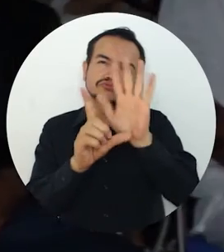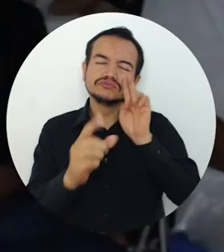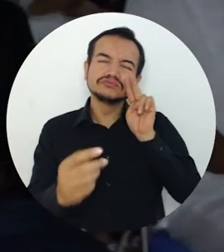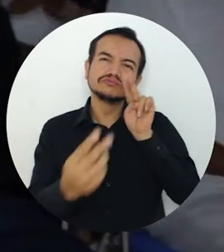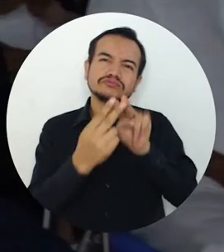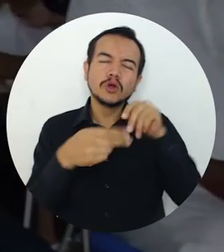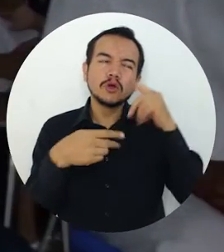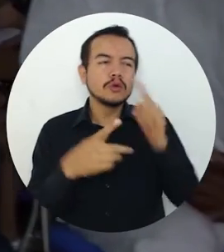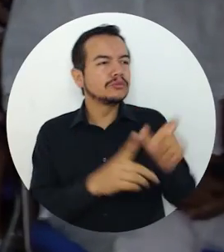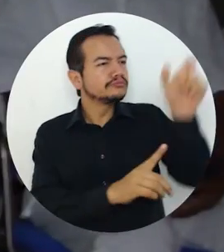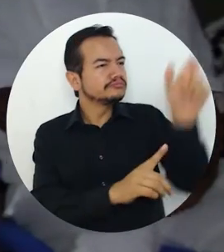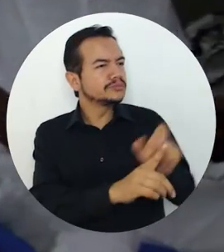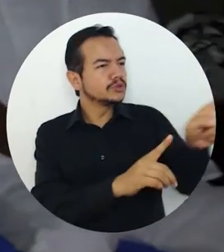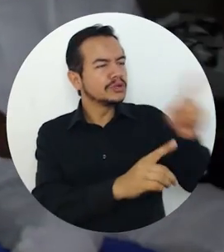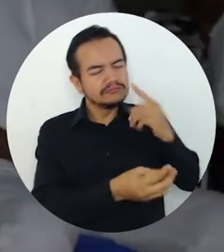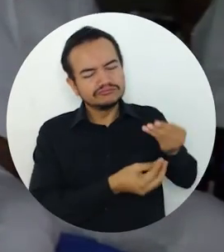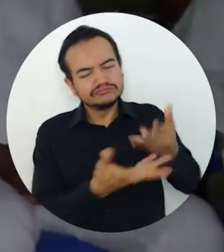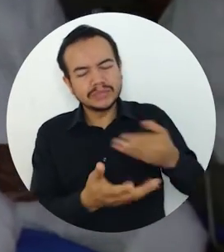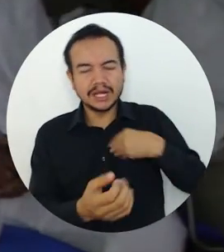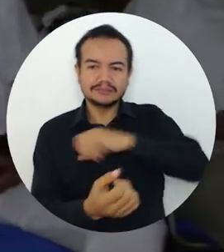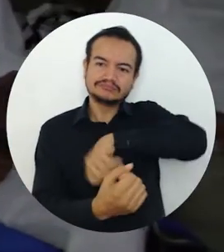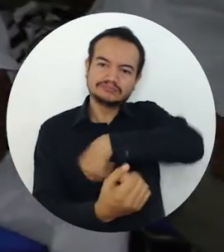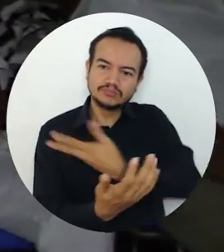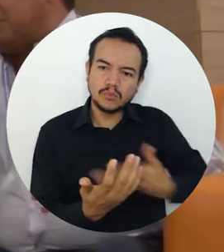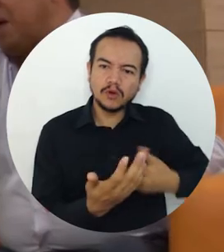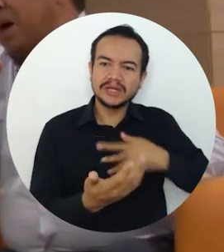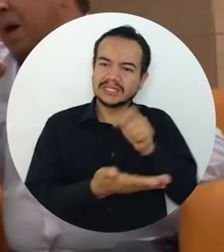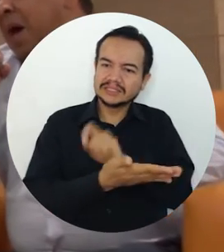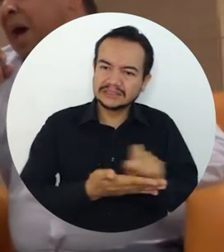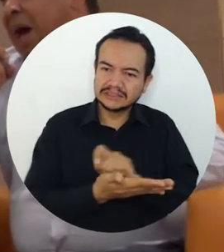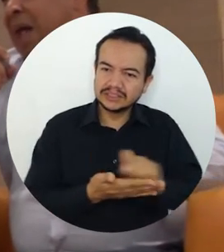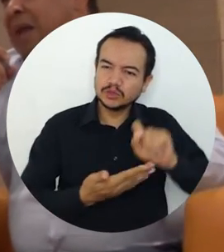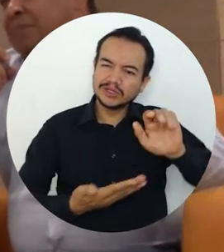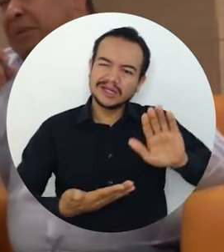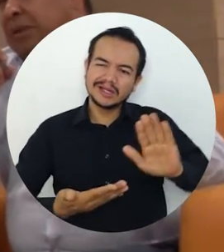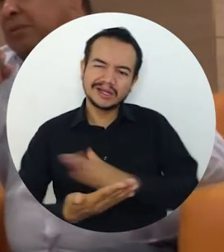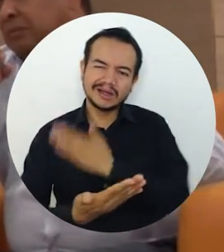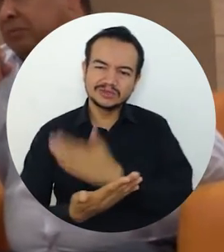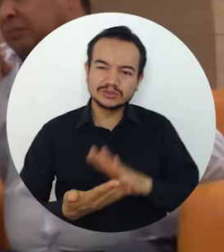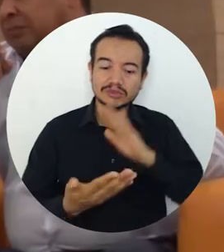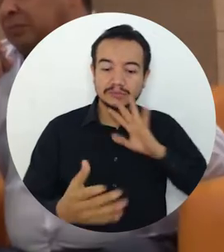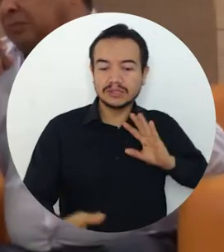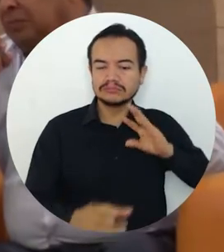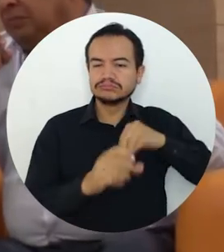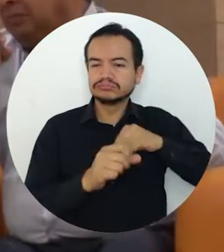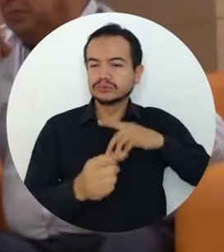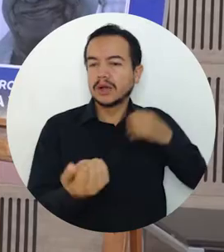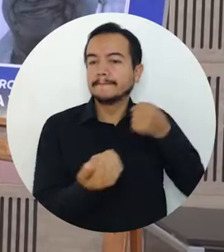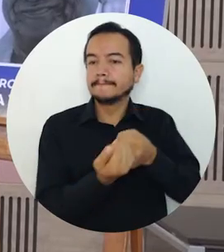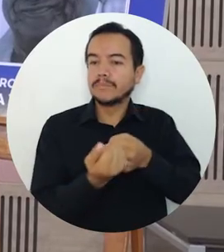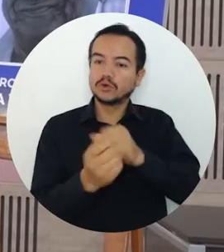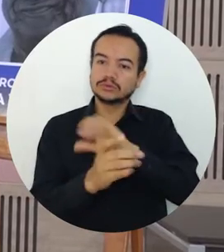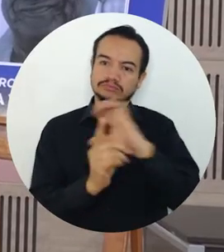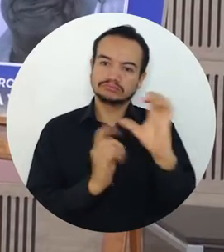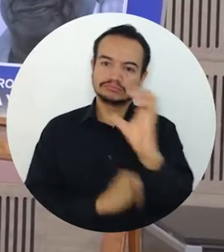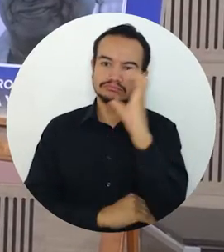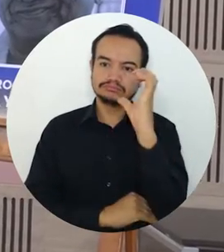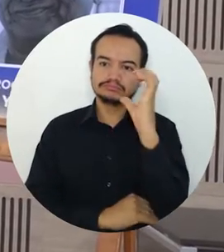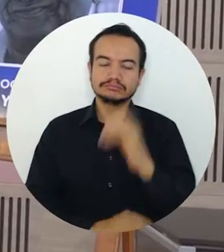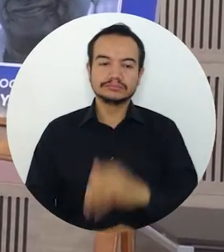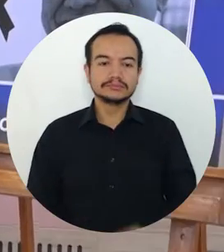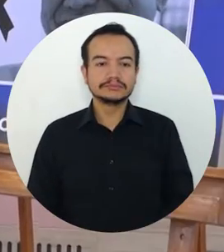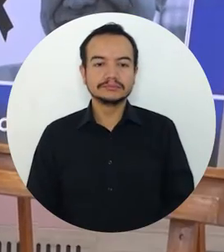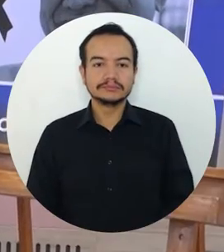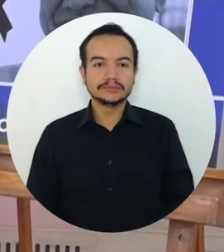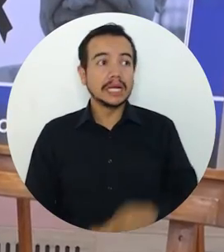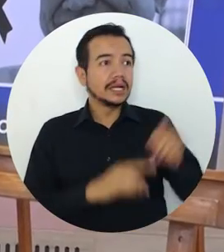aporte cultural que este gran poeta, historiador y compositor folclórico realizó al territorio colombiano. Mi papá hoy cumple uno de sus